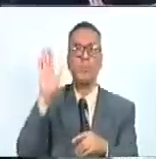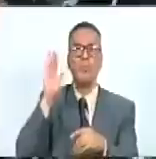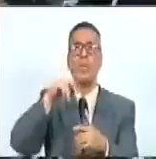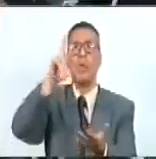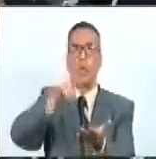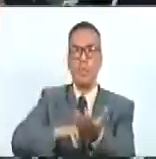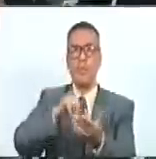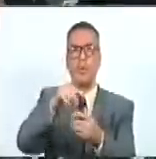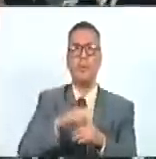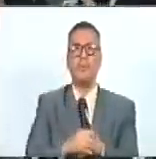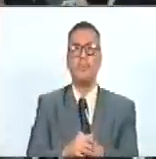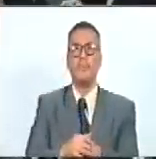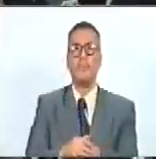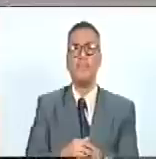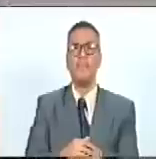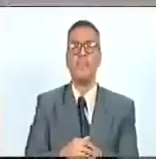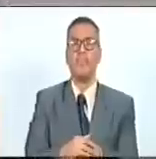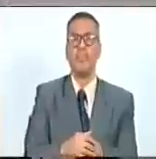aprobada.